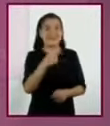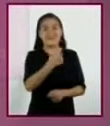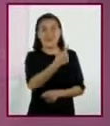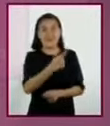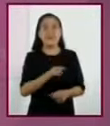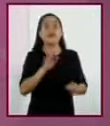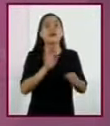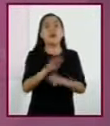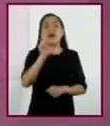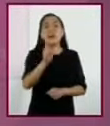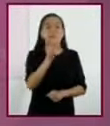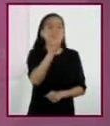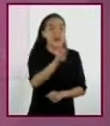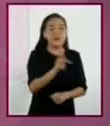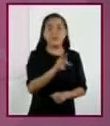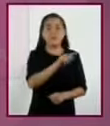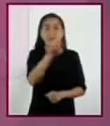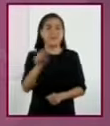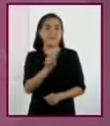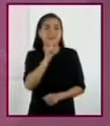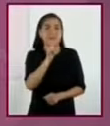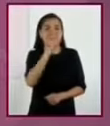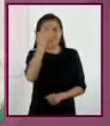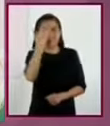palabras que no te sean familiares.